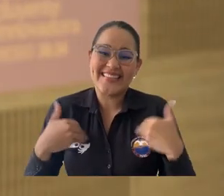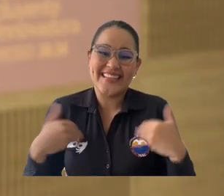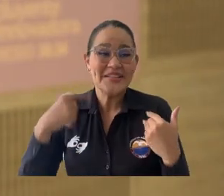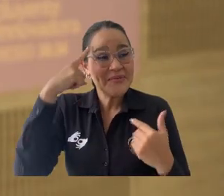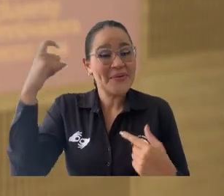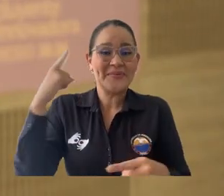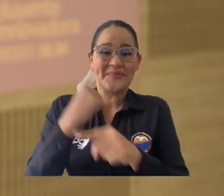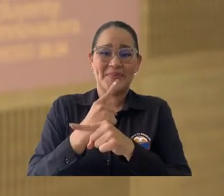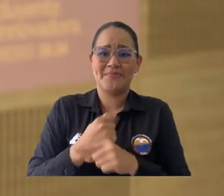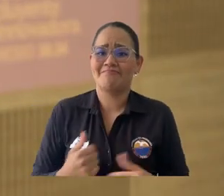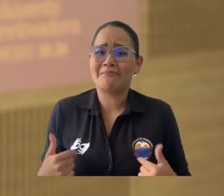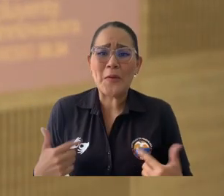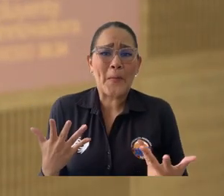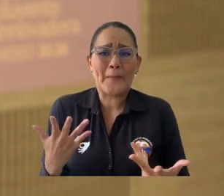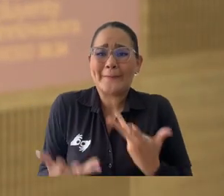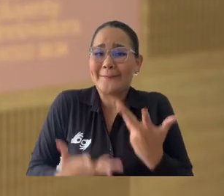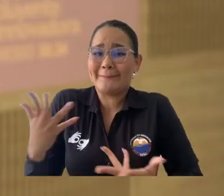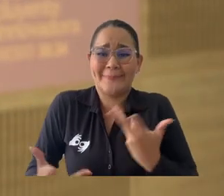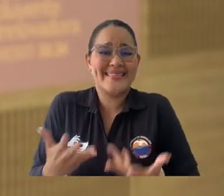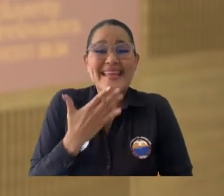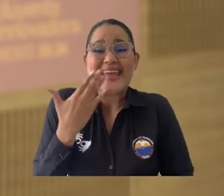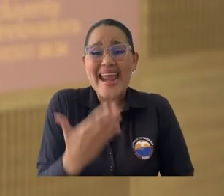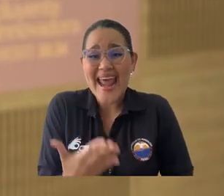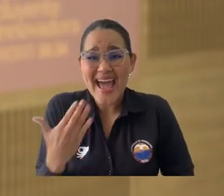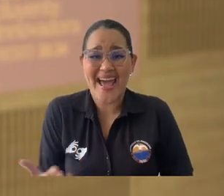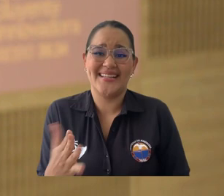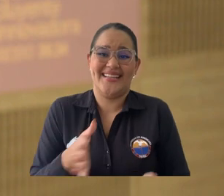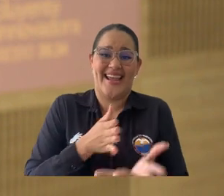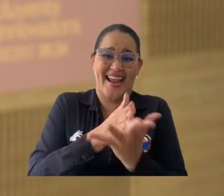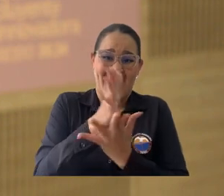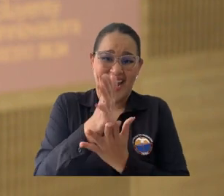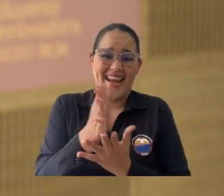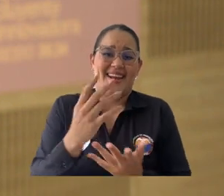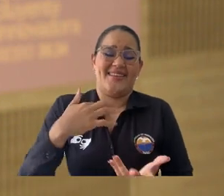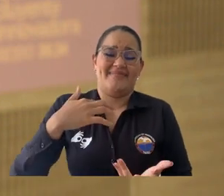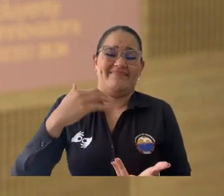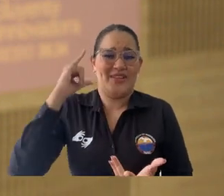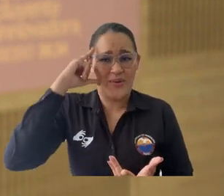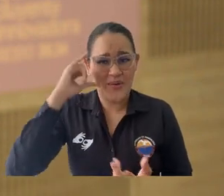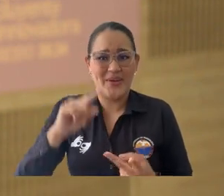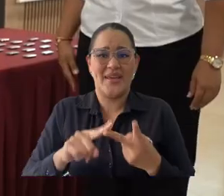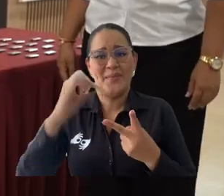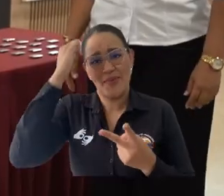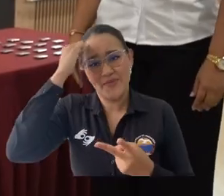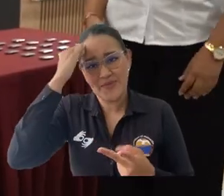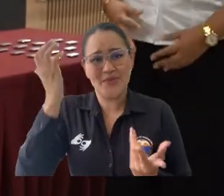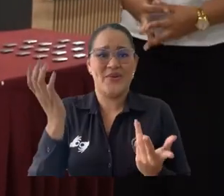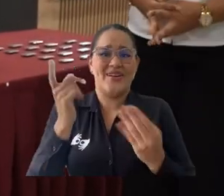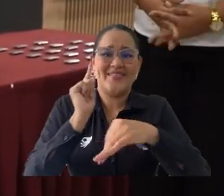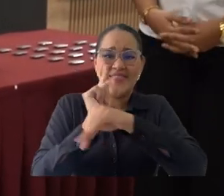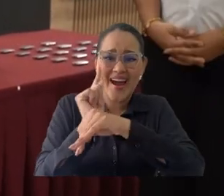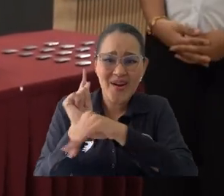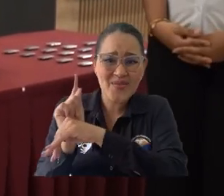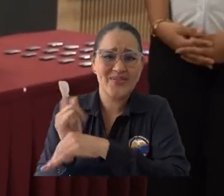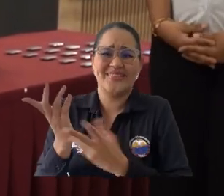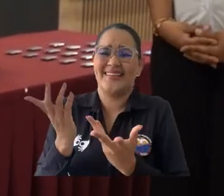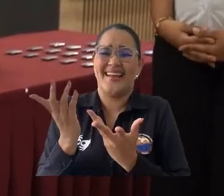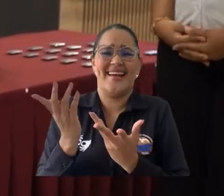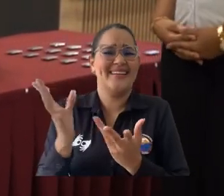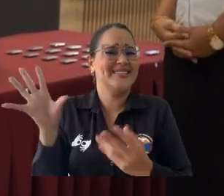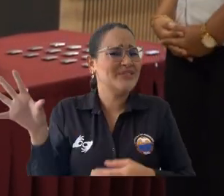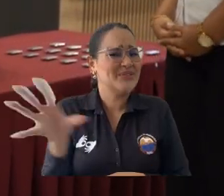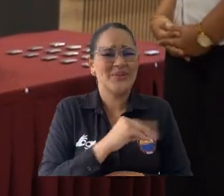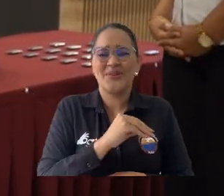más que palabras de agradecimiento con mi programa, con mis docentes, con mi facultad. Nos han apoyado muchísimo y nos han